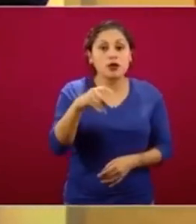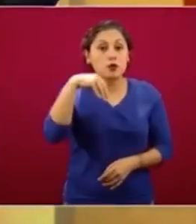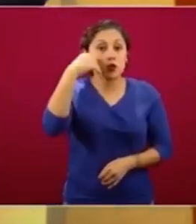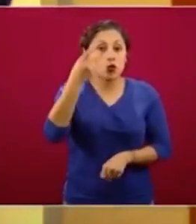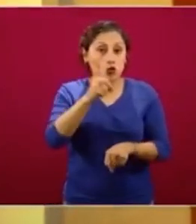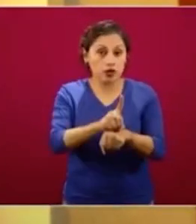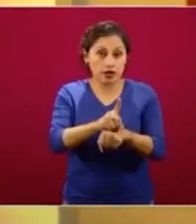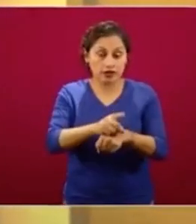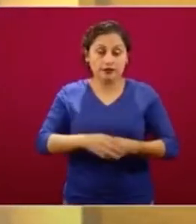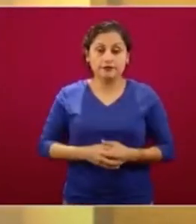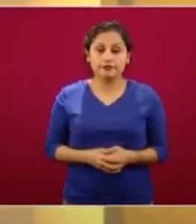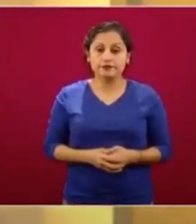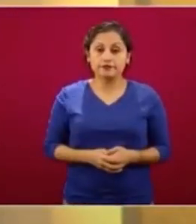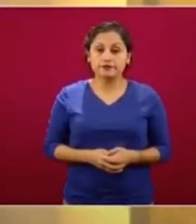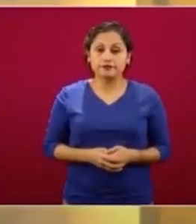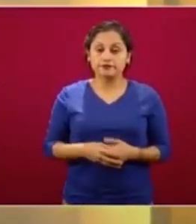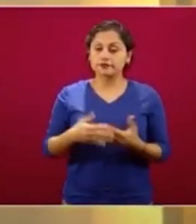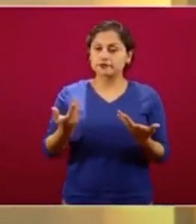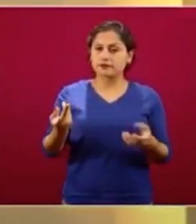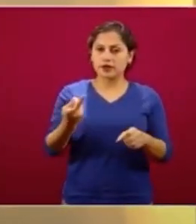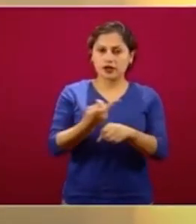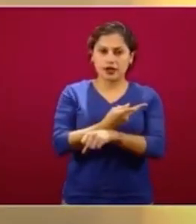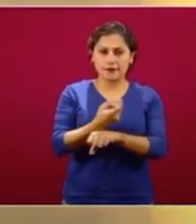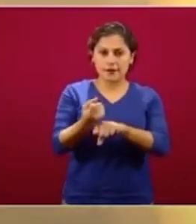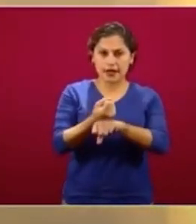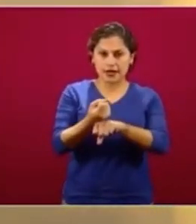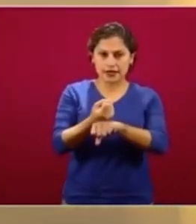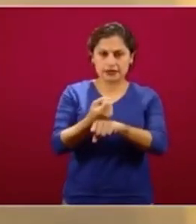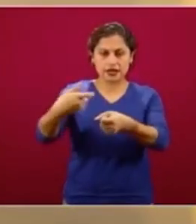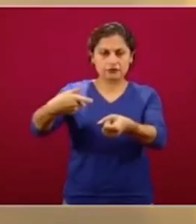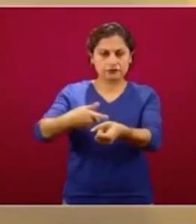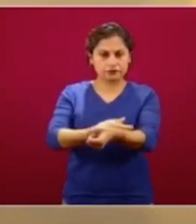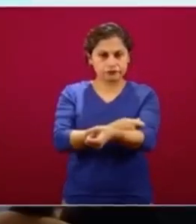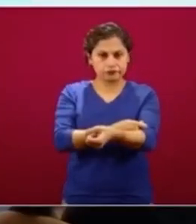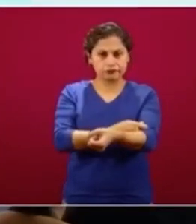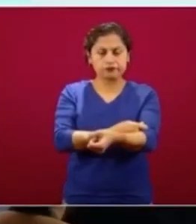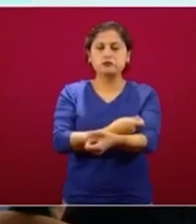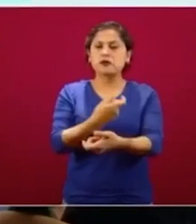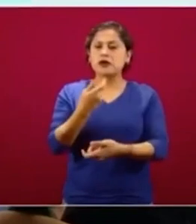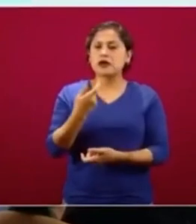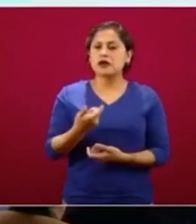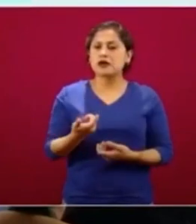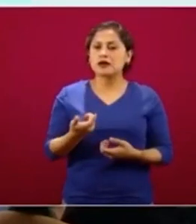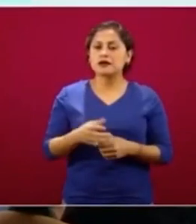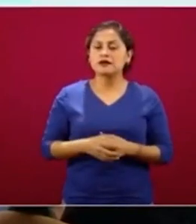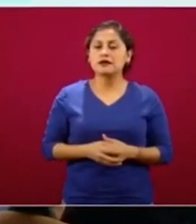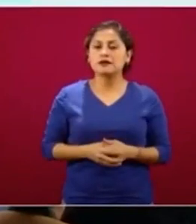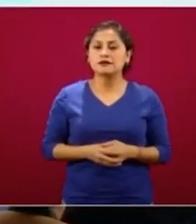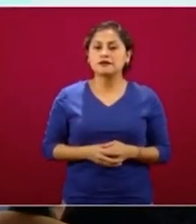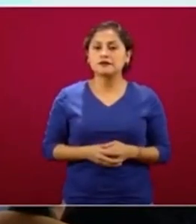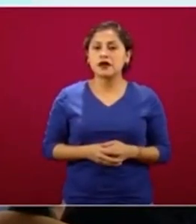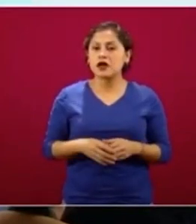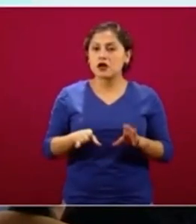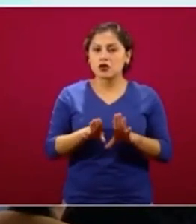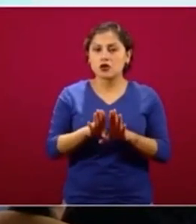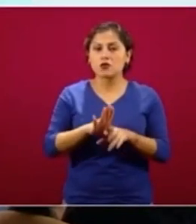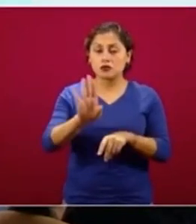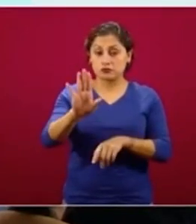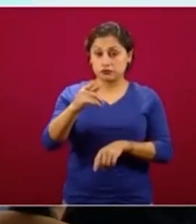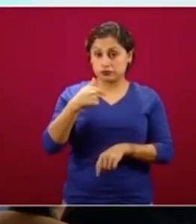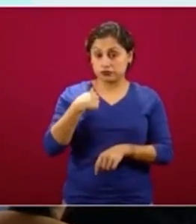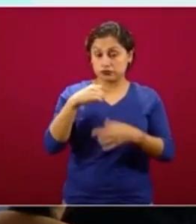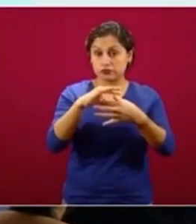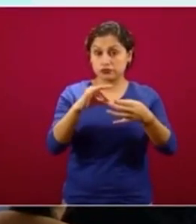¿Cómo se comportaba esta transfusión? Y les quiero hacer de mención que si bien